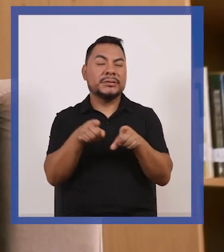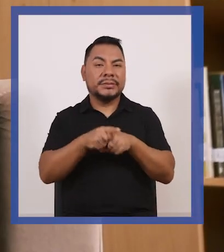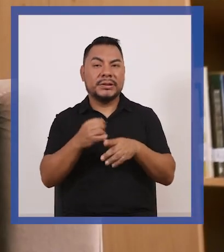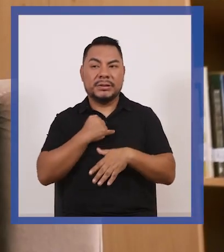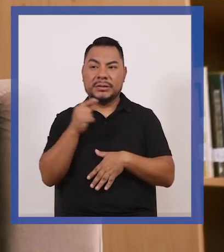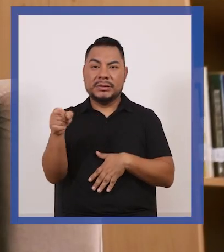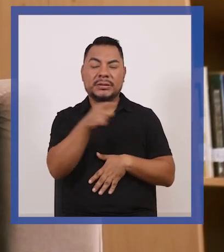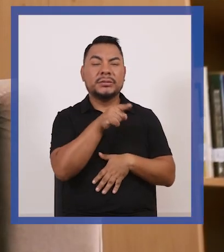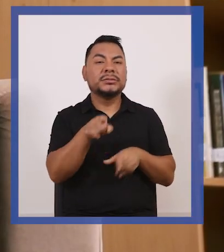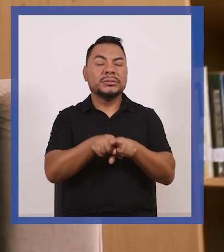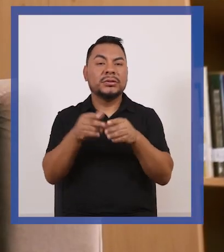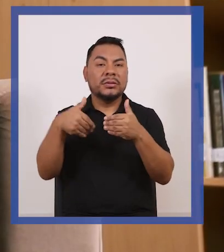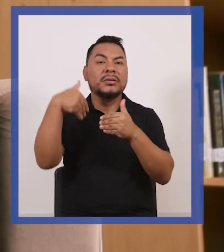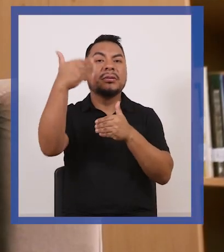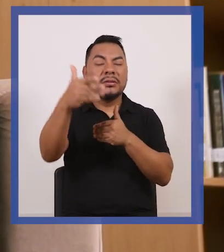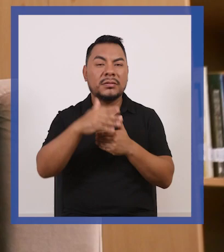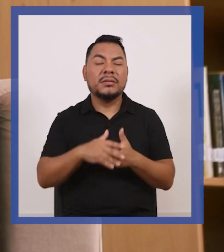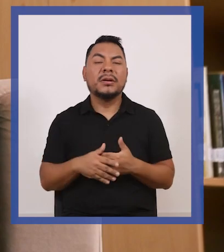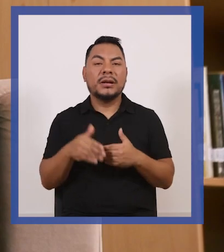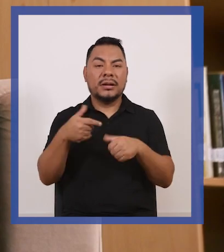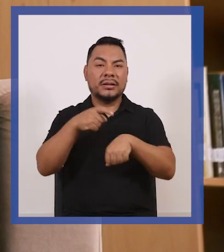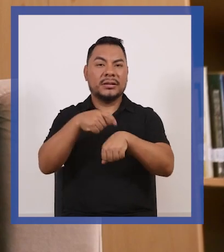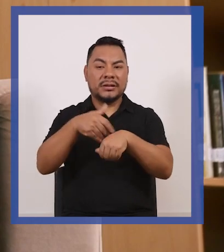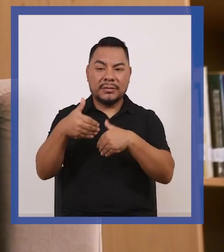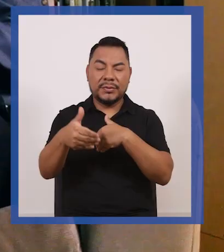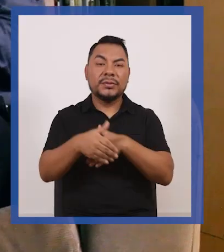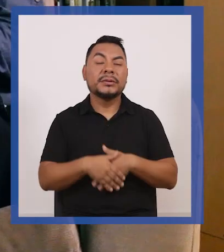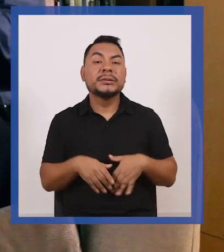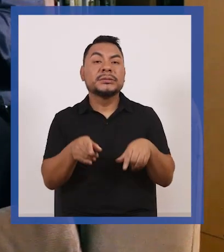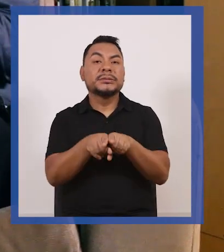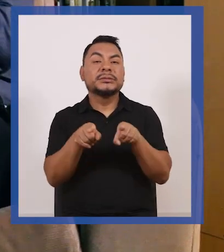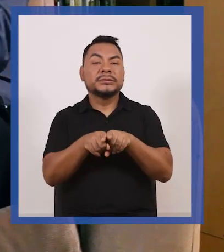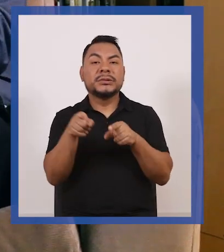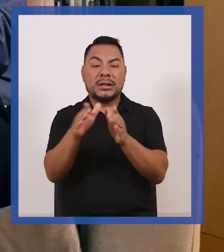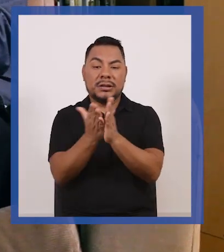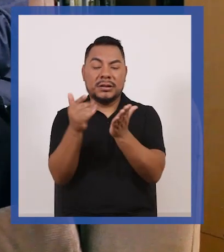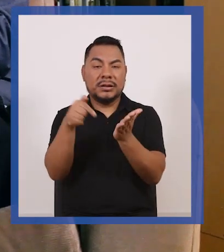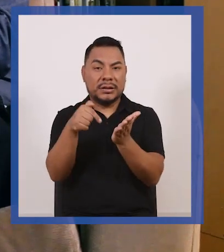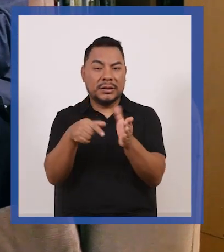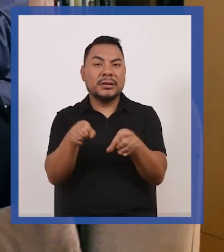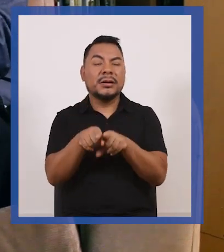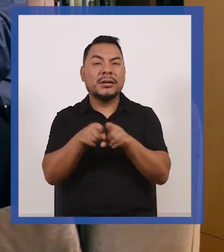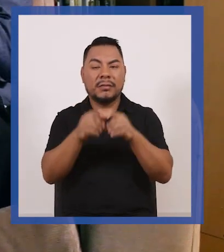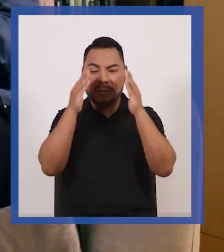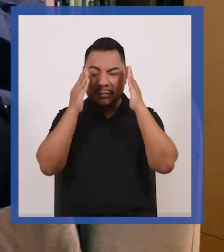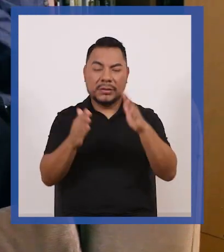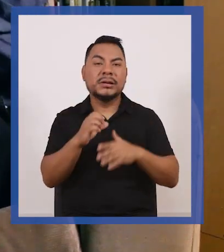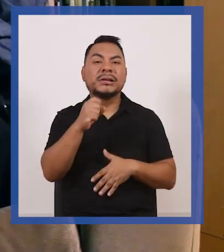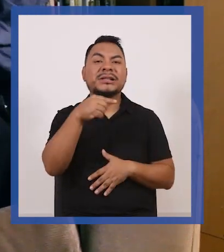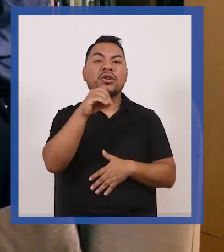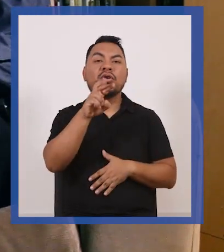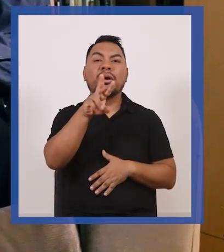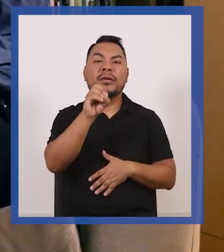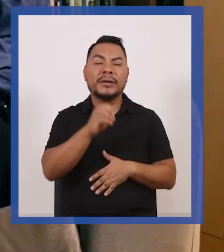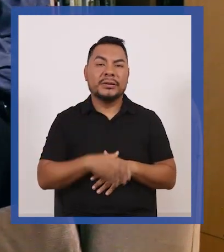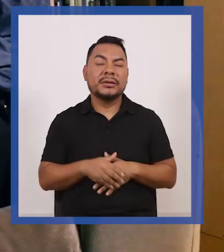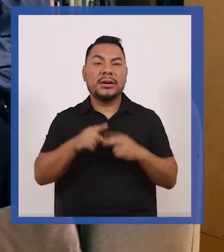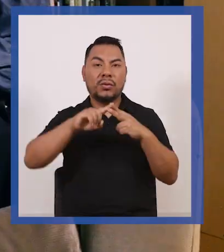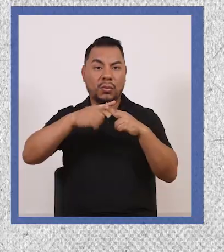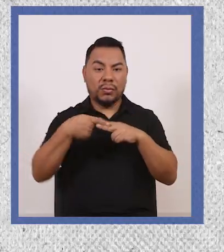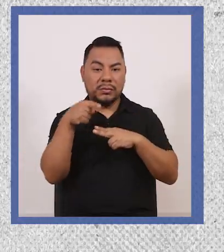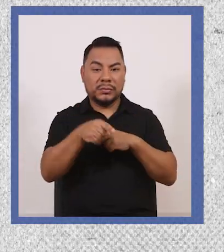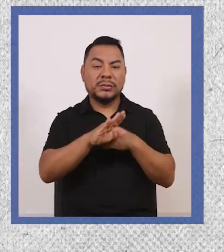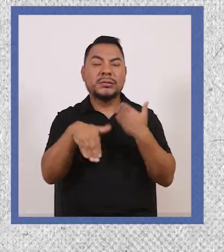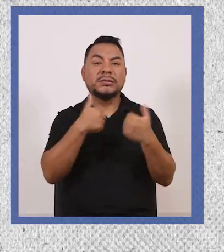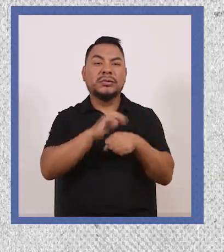identidades y los efectos que eso va a tener a mediano o largo plazo y además el libro se ocupa fundamentalmente del siglo XX comienza